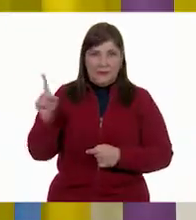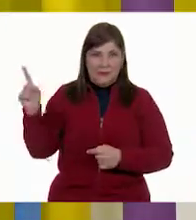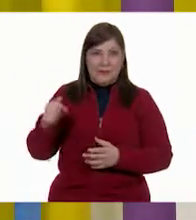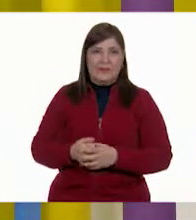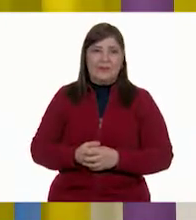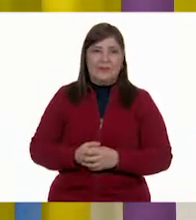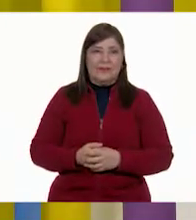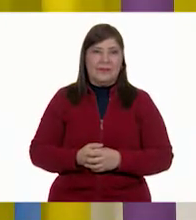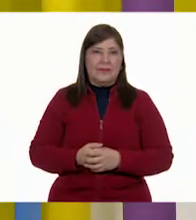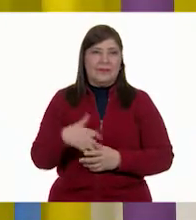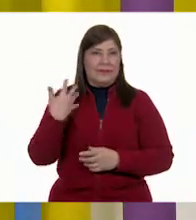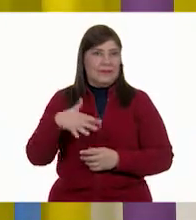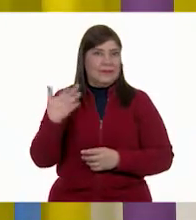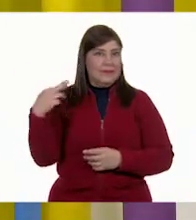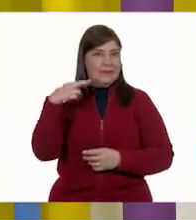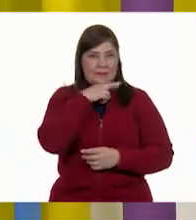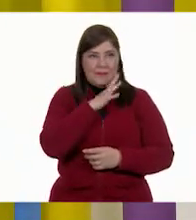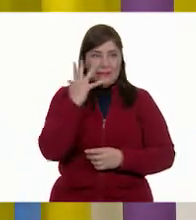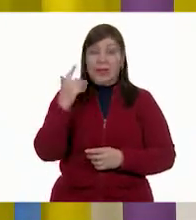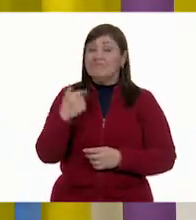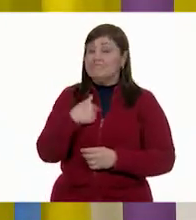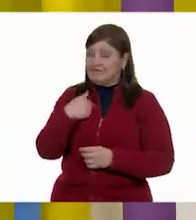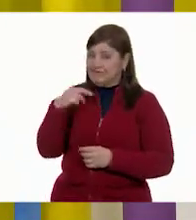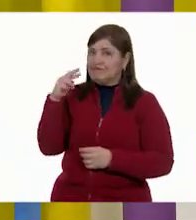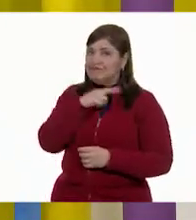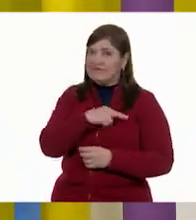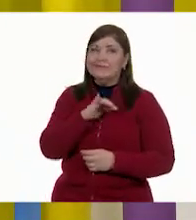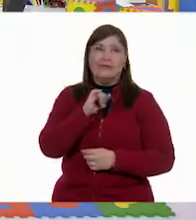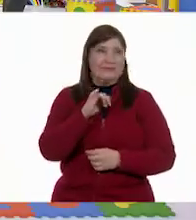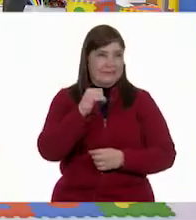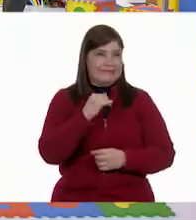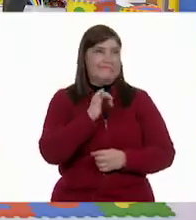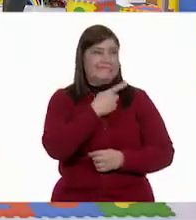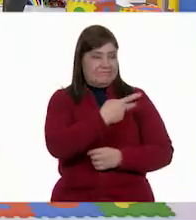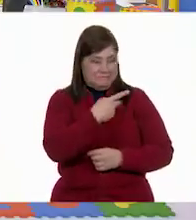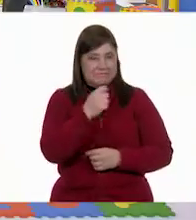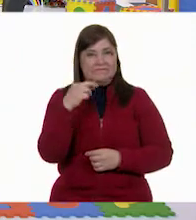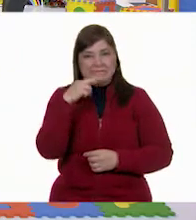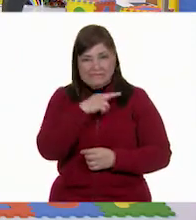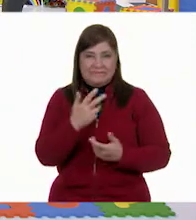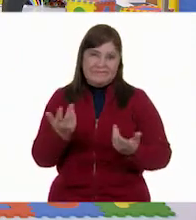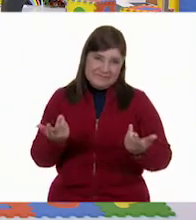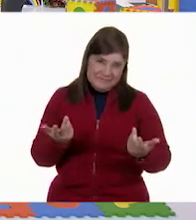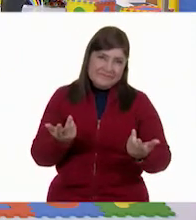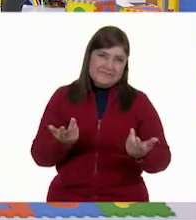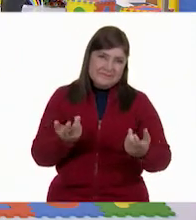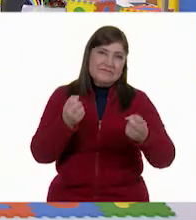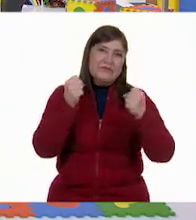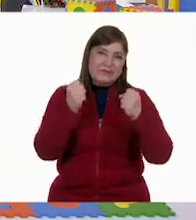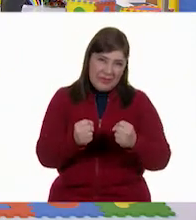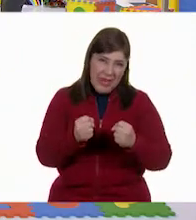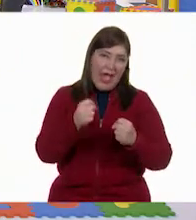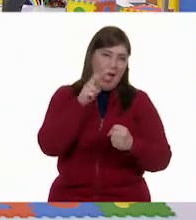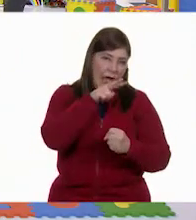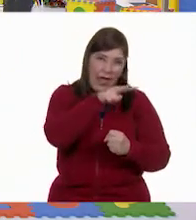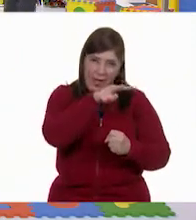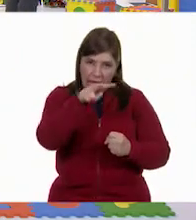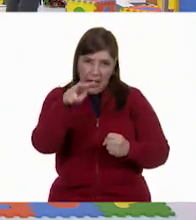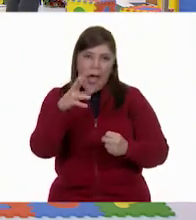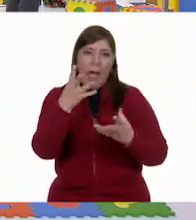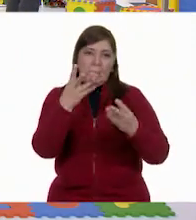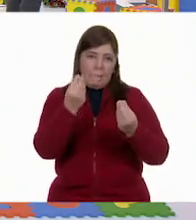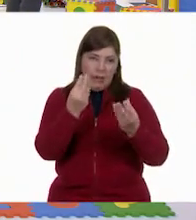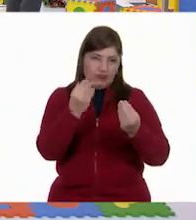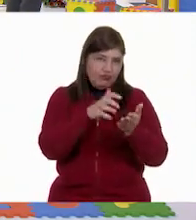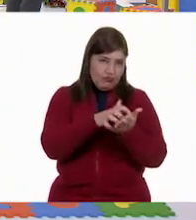a ver. rápido. Qué rápido son. Sí, son muy, muy rápidos. Les digo, seguramente hay más niños, pero con la velocidad